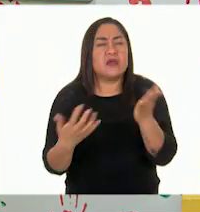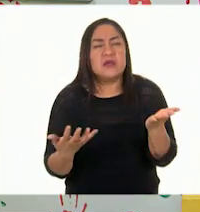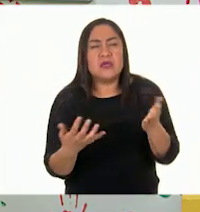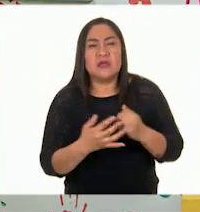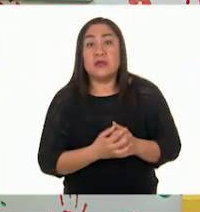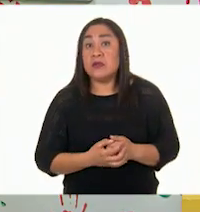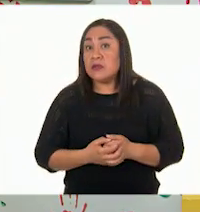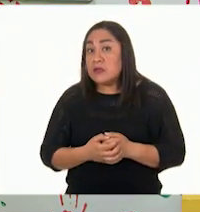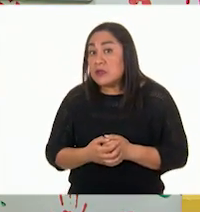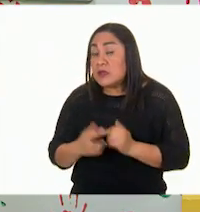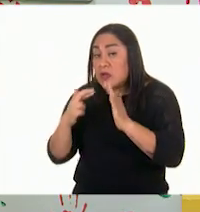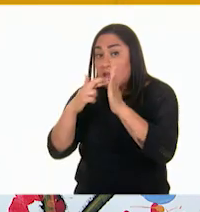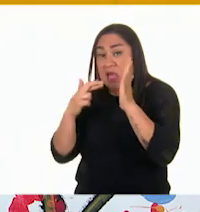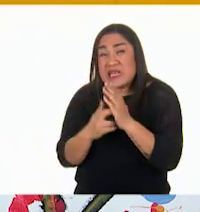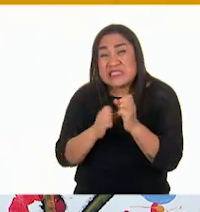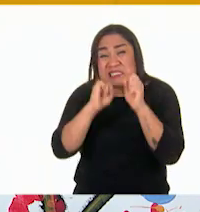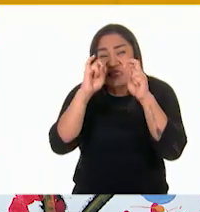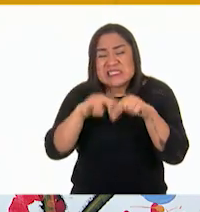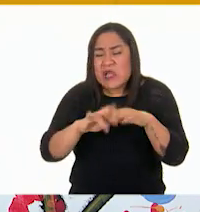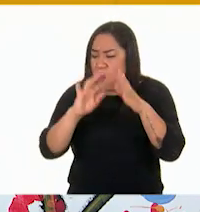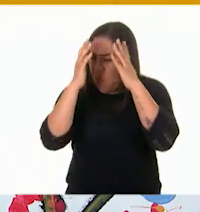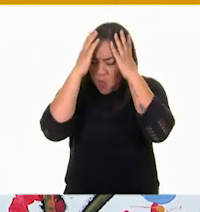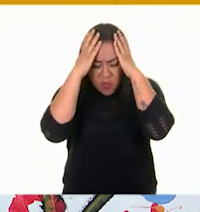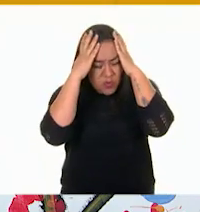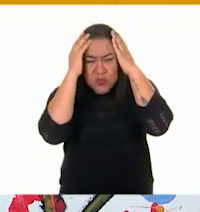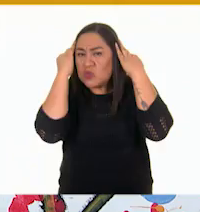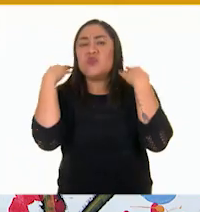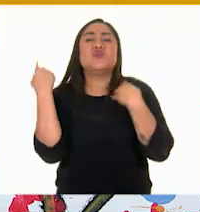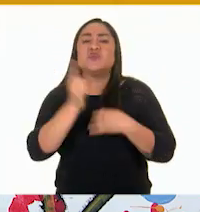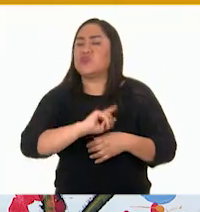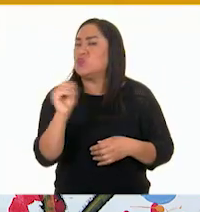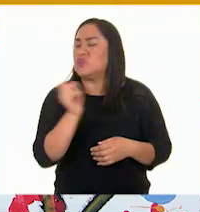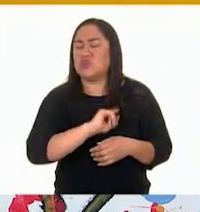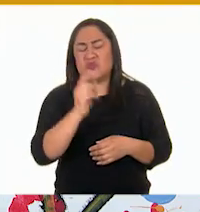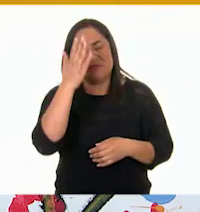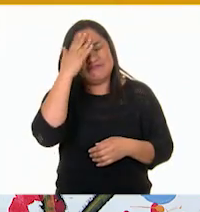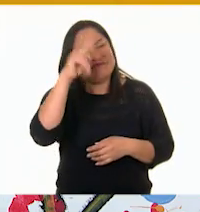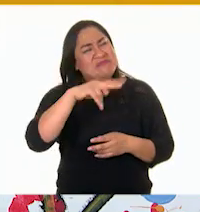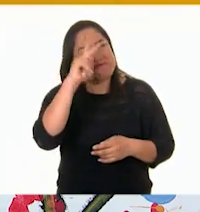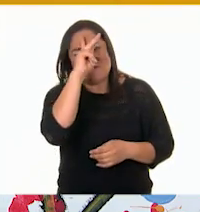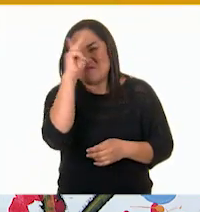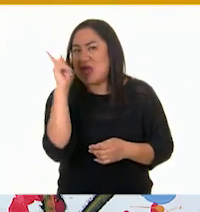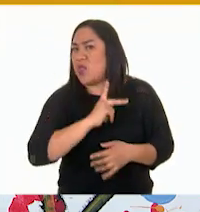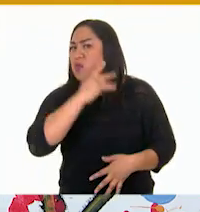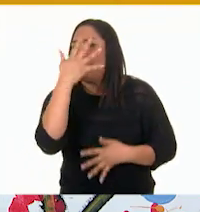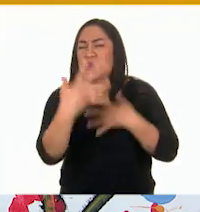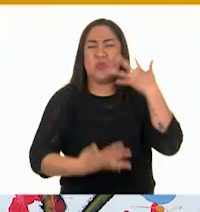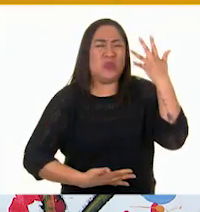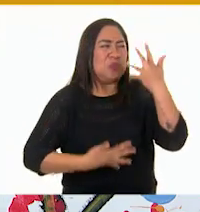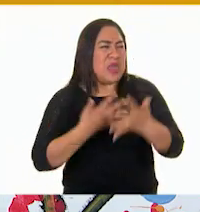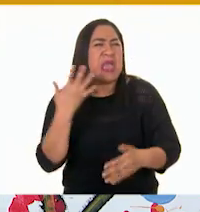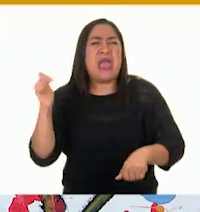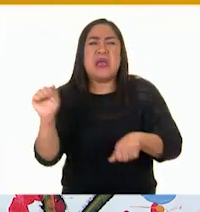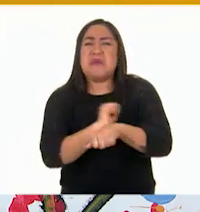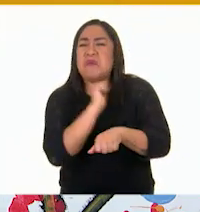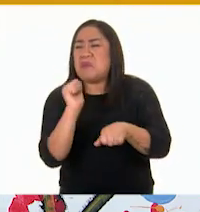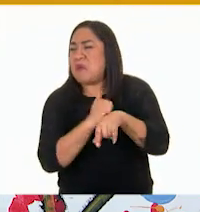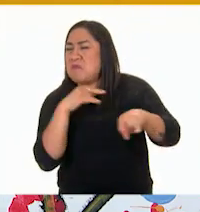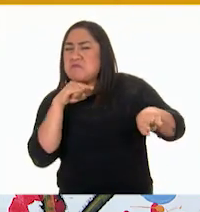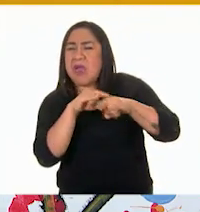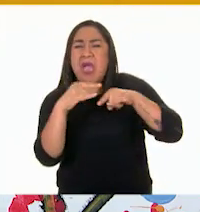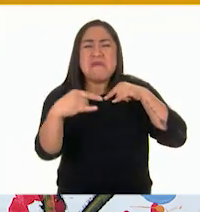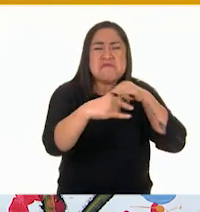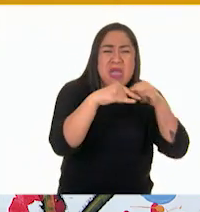maestra? No, no, no, no, no. Sería todo un caos. Carros chocados por ahí,